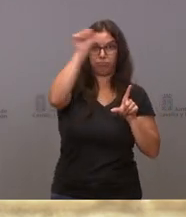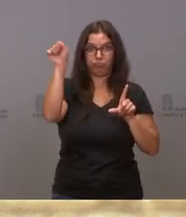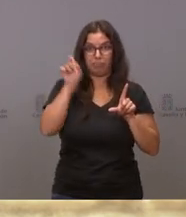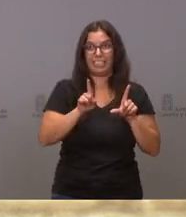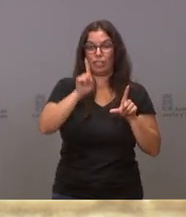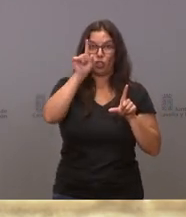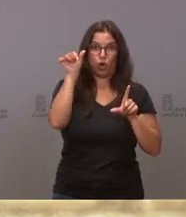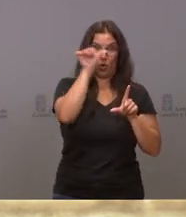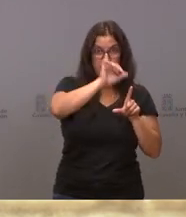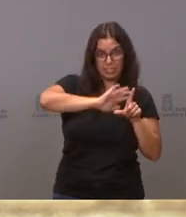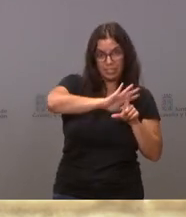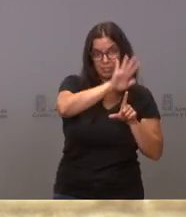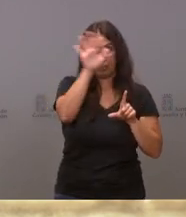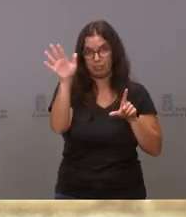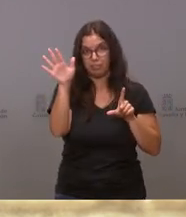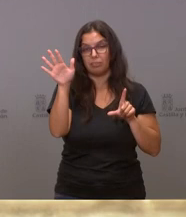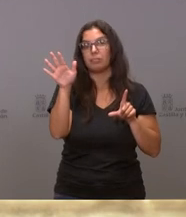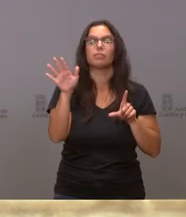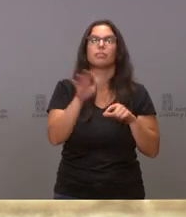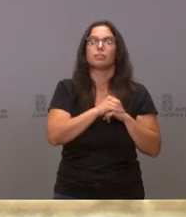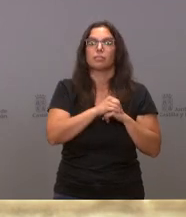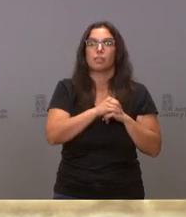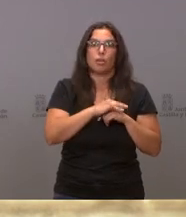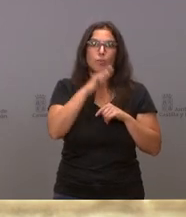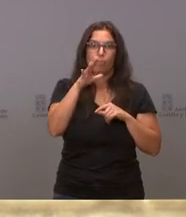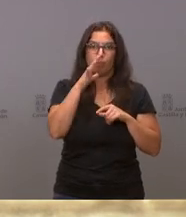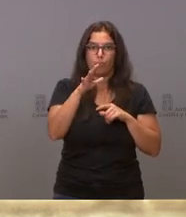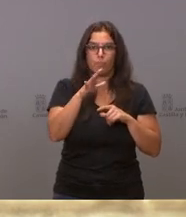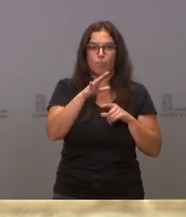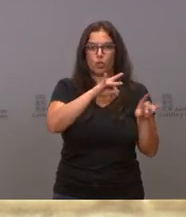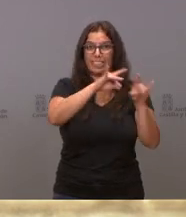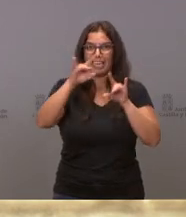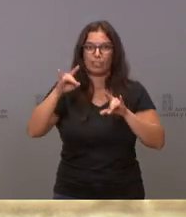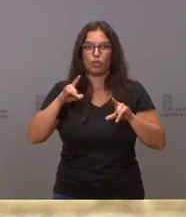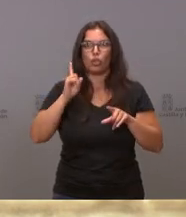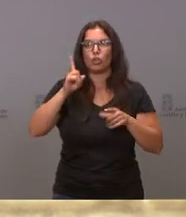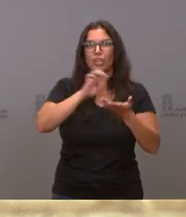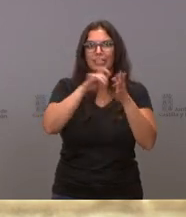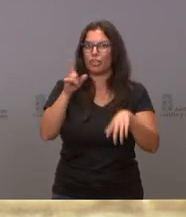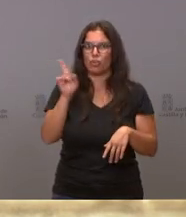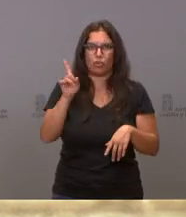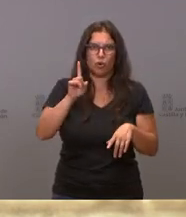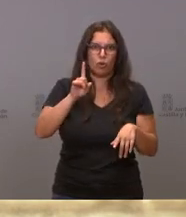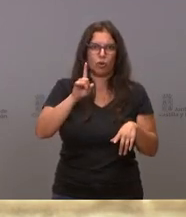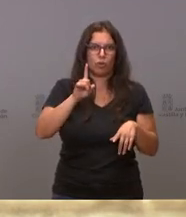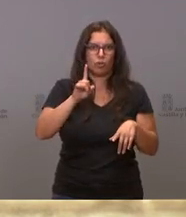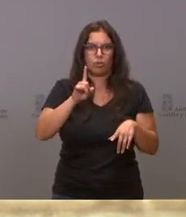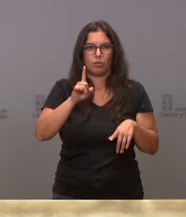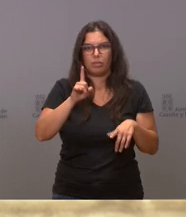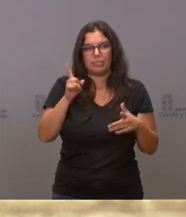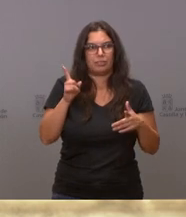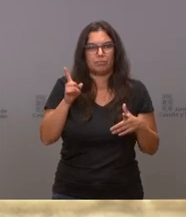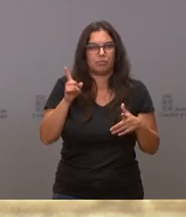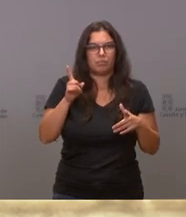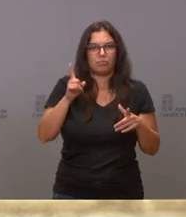porque abarca un territorio muchísimo, casi prácticamente toda la comunidad autónoma